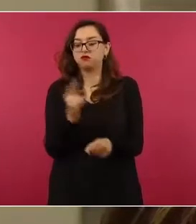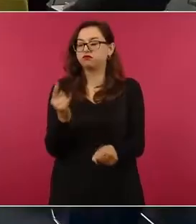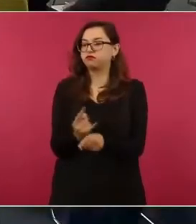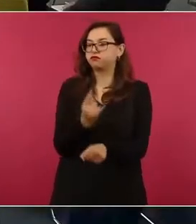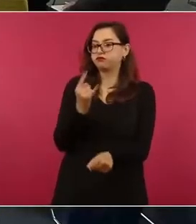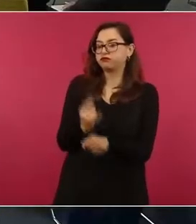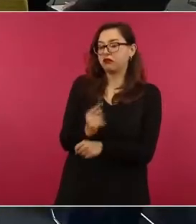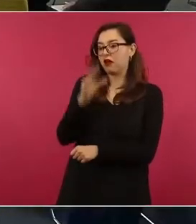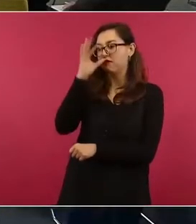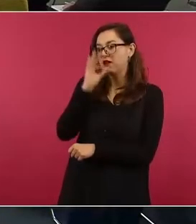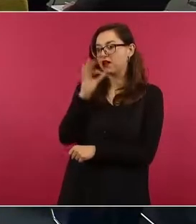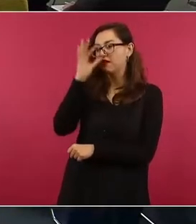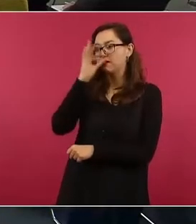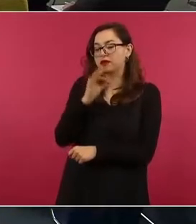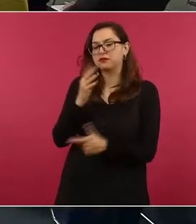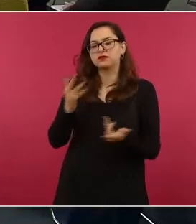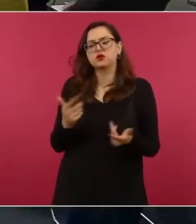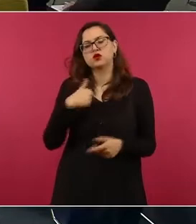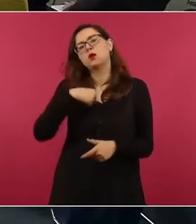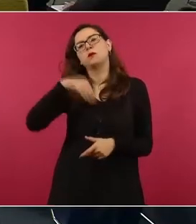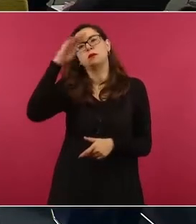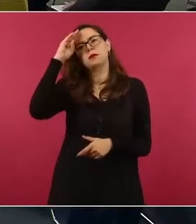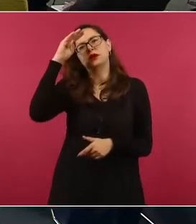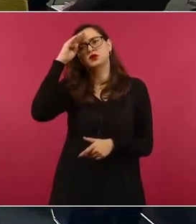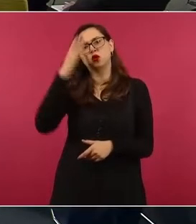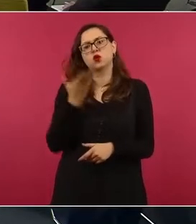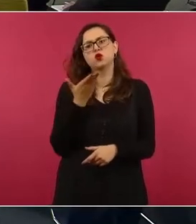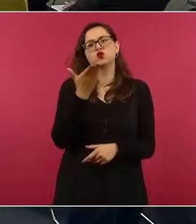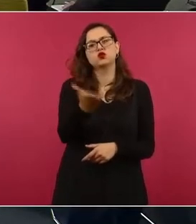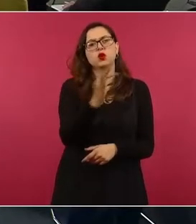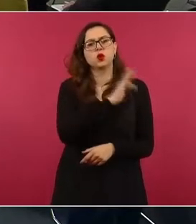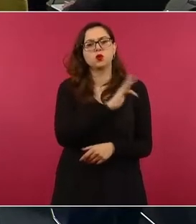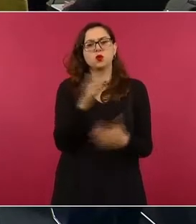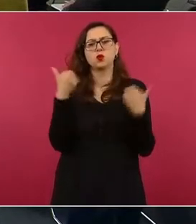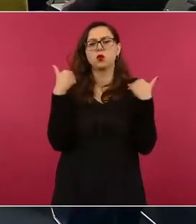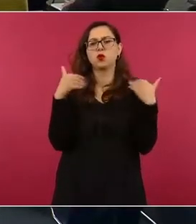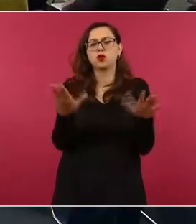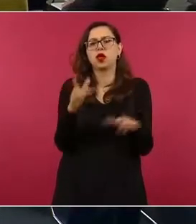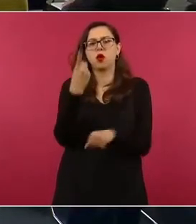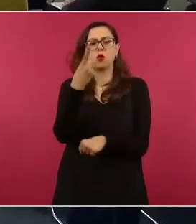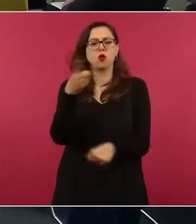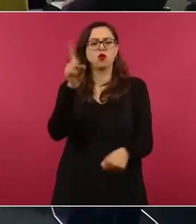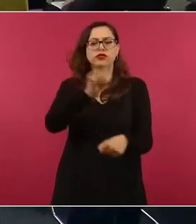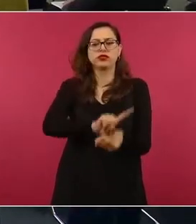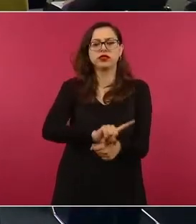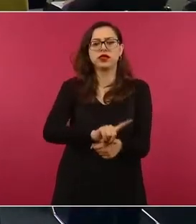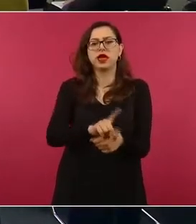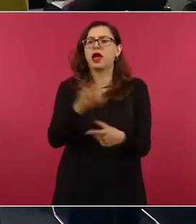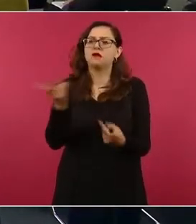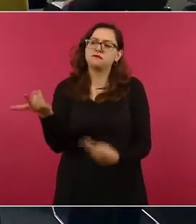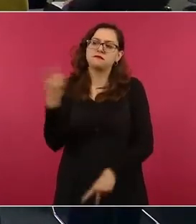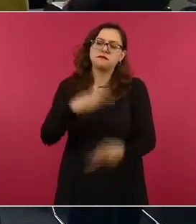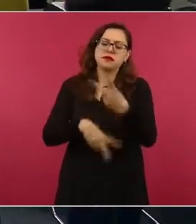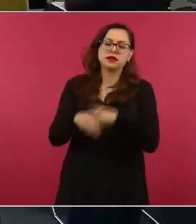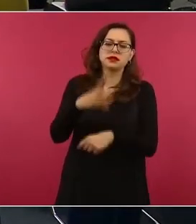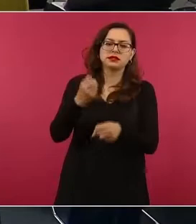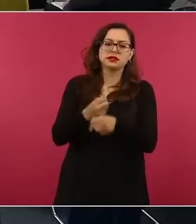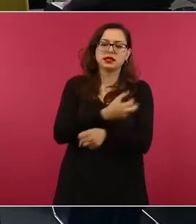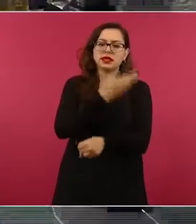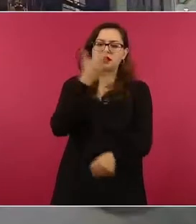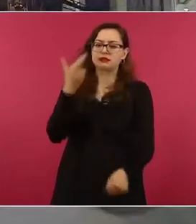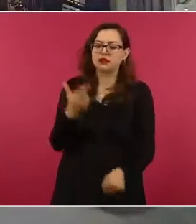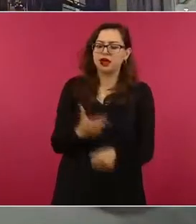en que un día a la semana se presentara en el informe semanal Cero Impunidad el secretario de la Función Pública y la Fiscal